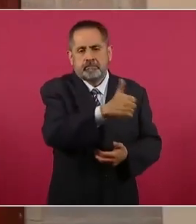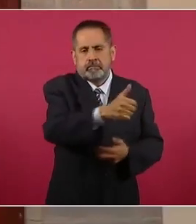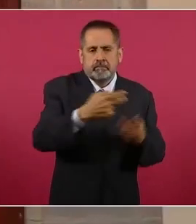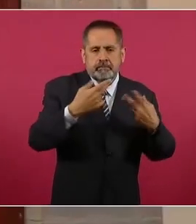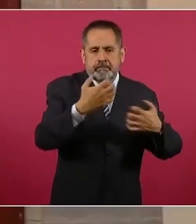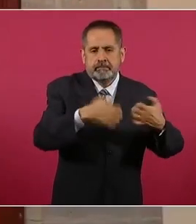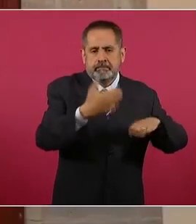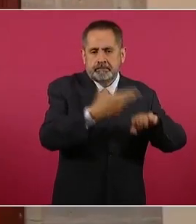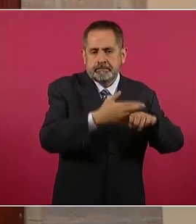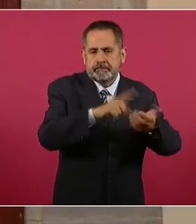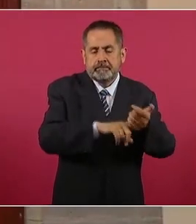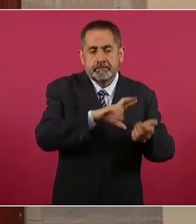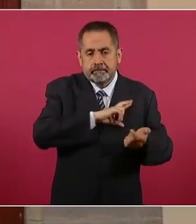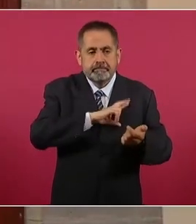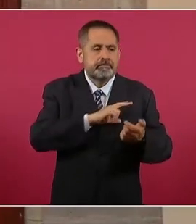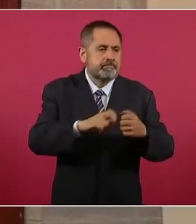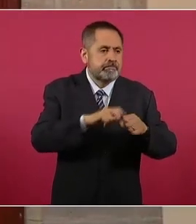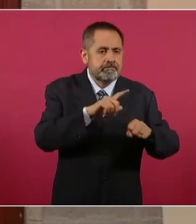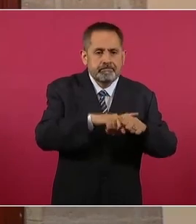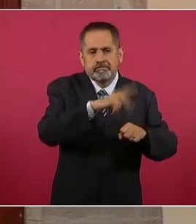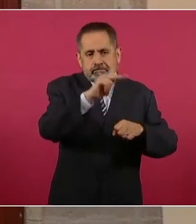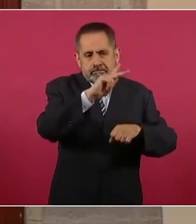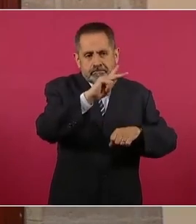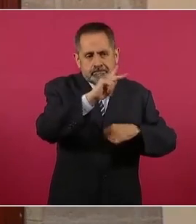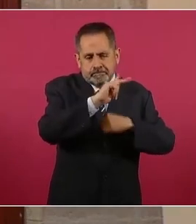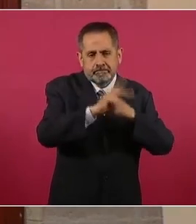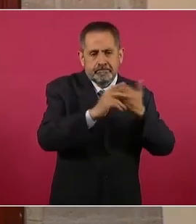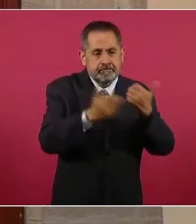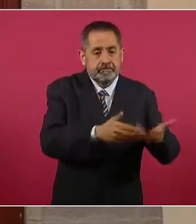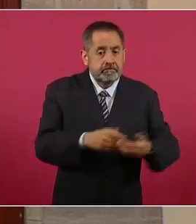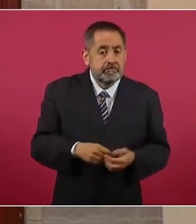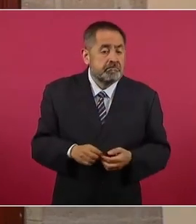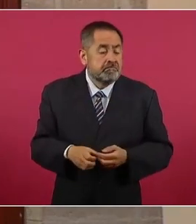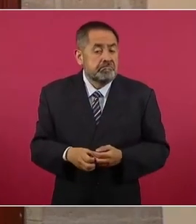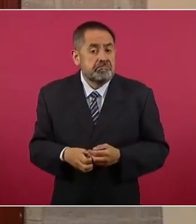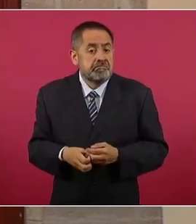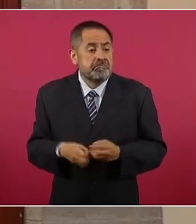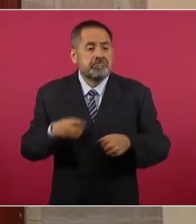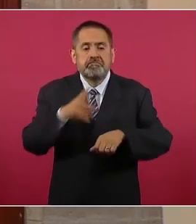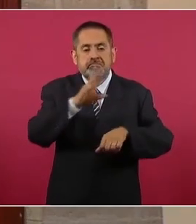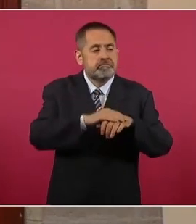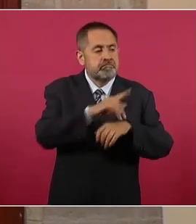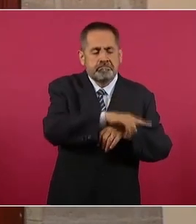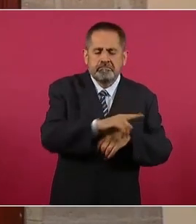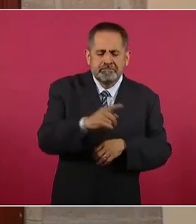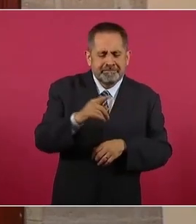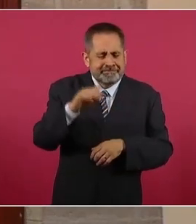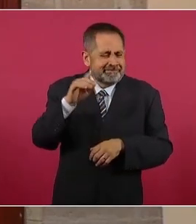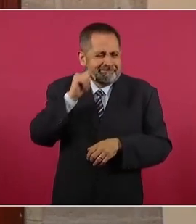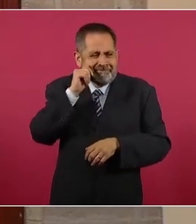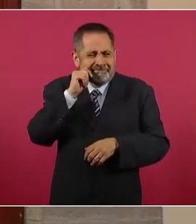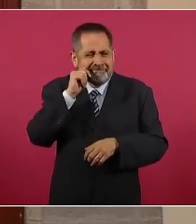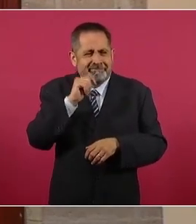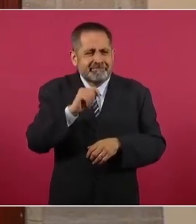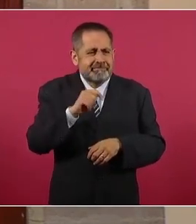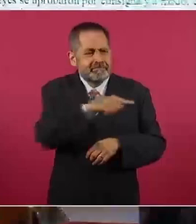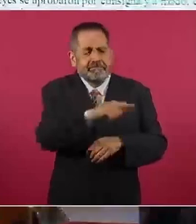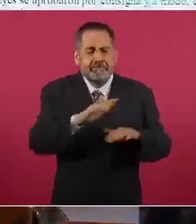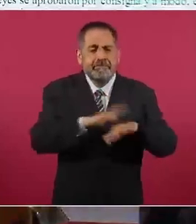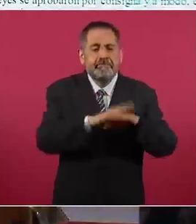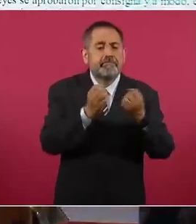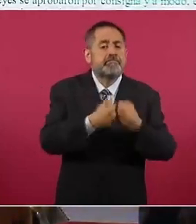a empresas particulares, nacionales y extranjeras y permitir el aumento ilimitado de la